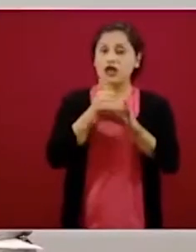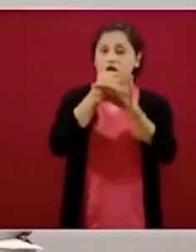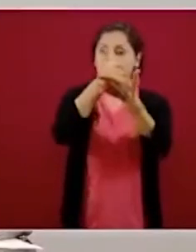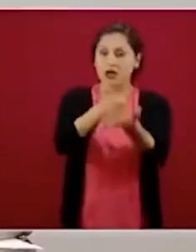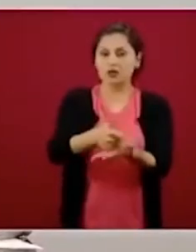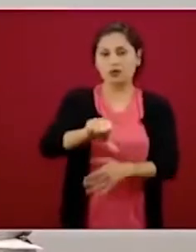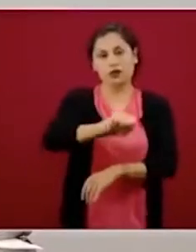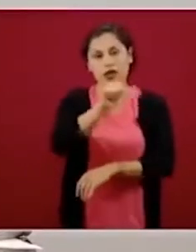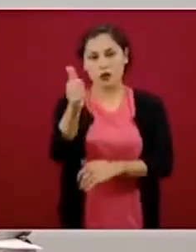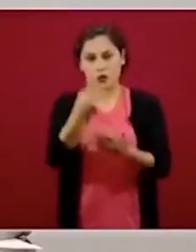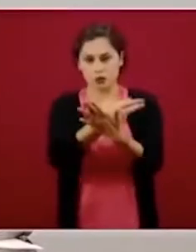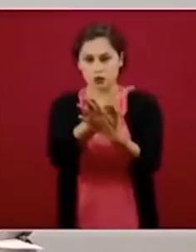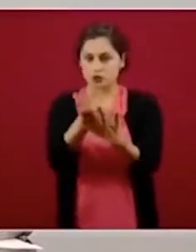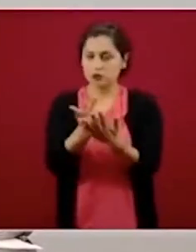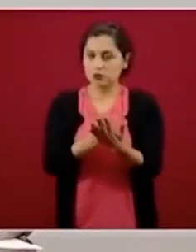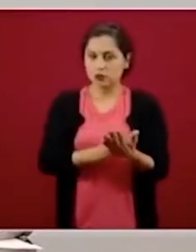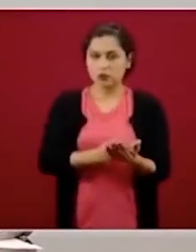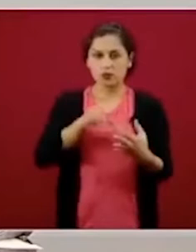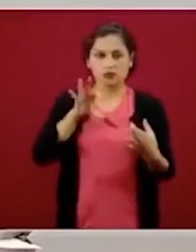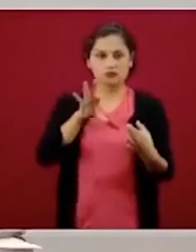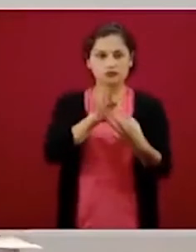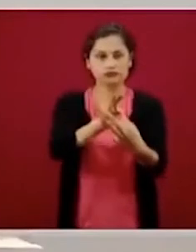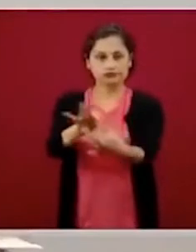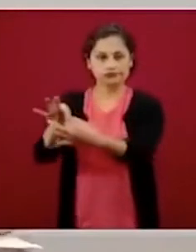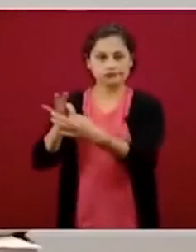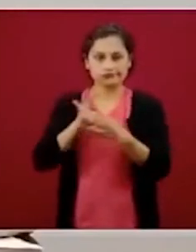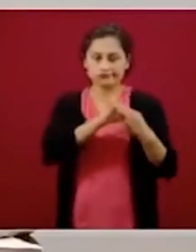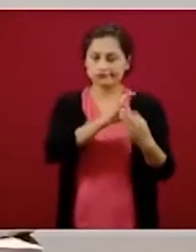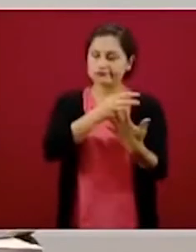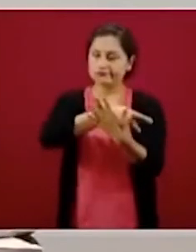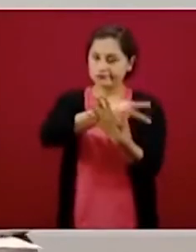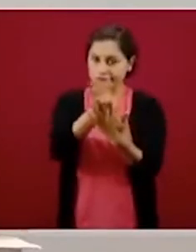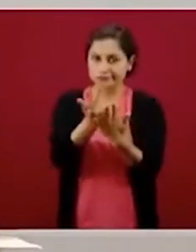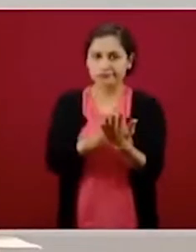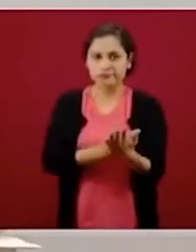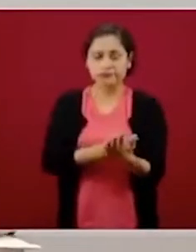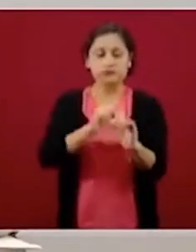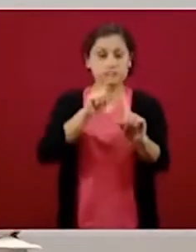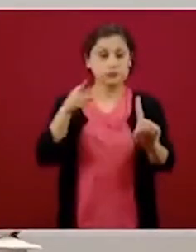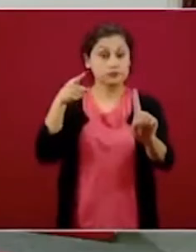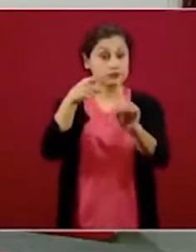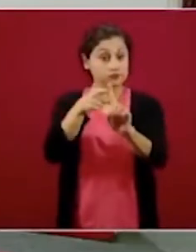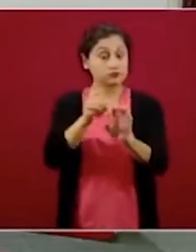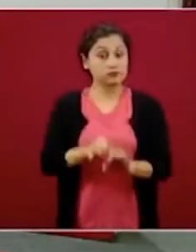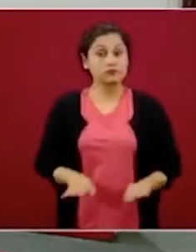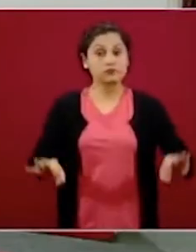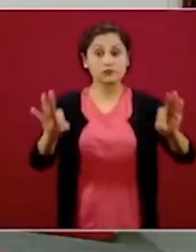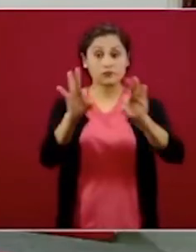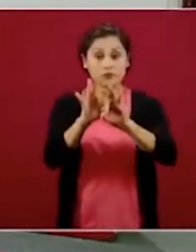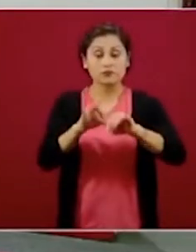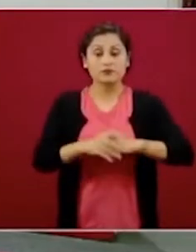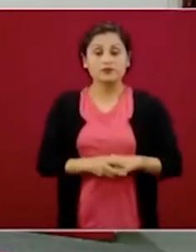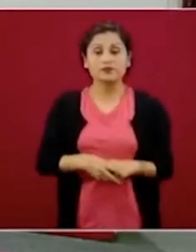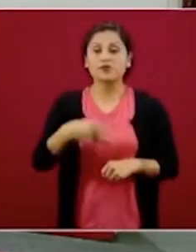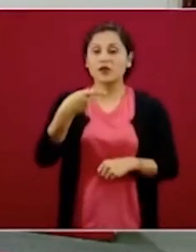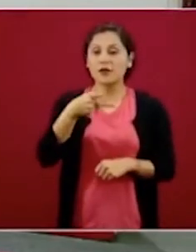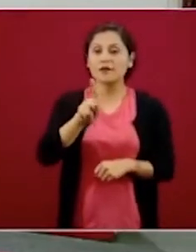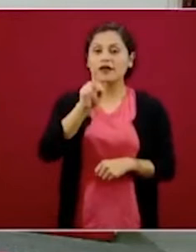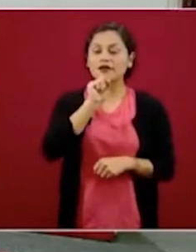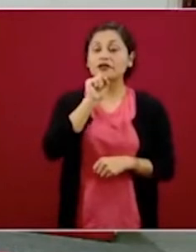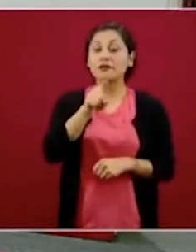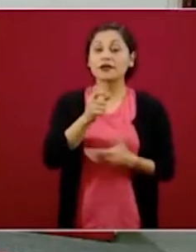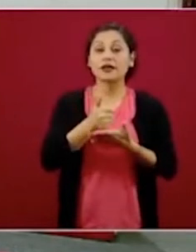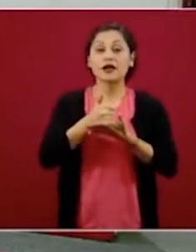que tiene que ver con muchos programas prioritarios y sobre todo tiene que ver para agilizar la interacción de los